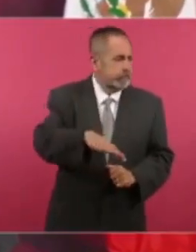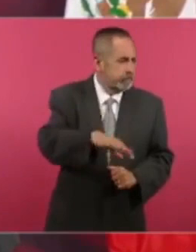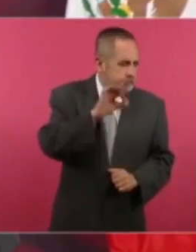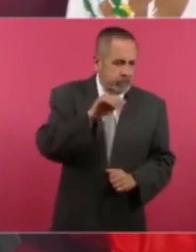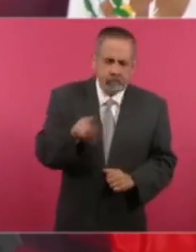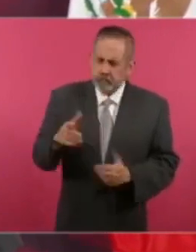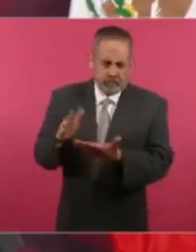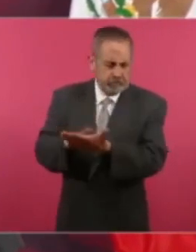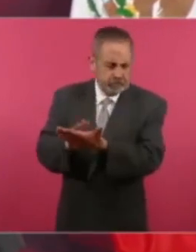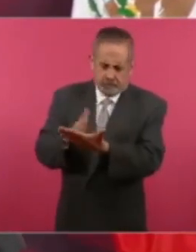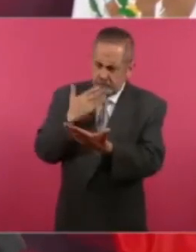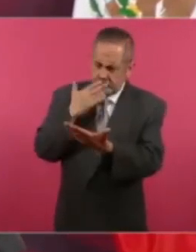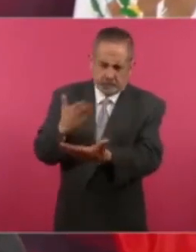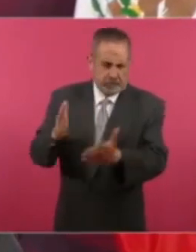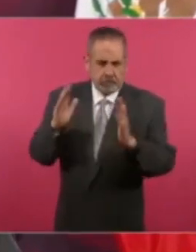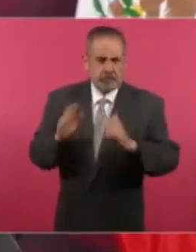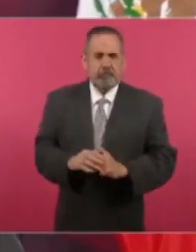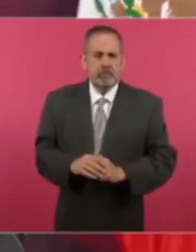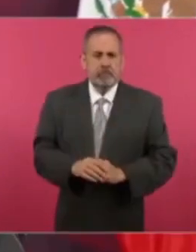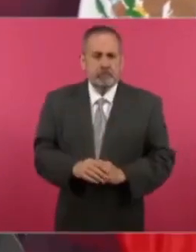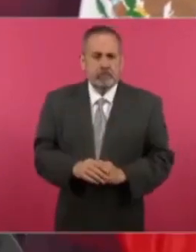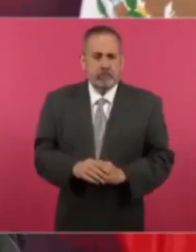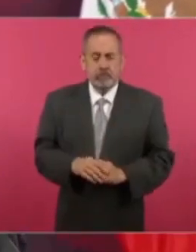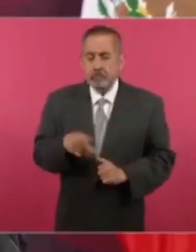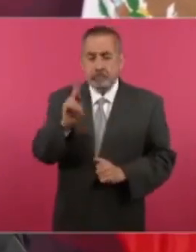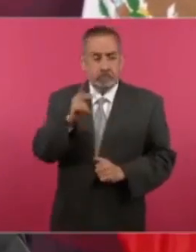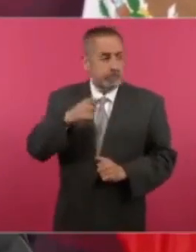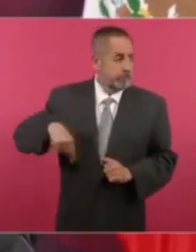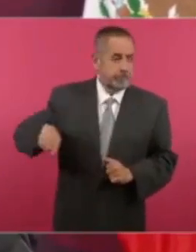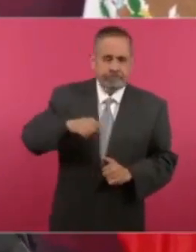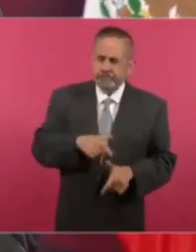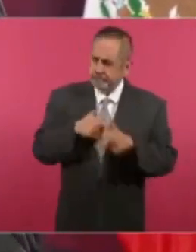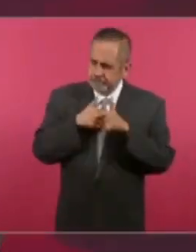desaparecidos, pero se está trabajando,